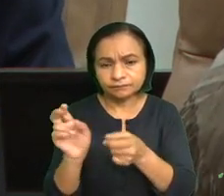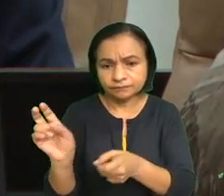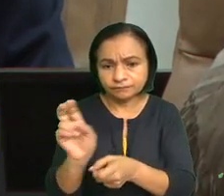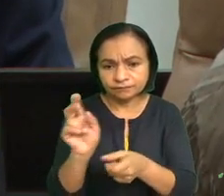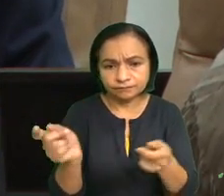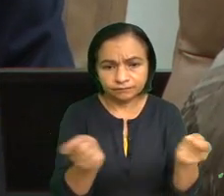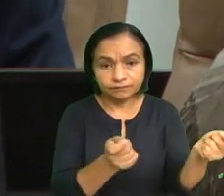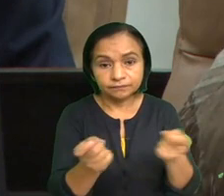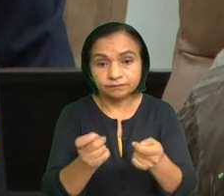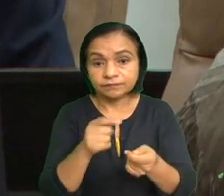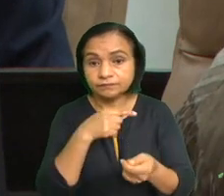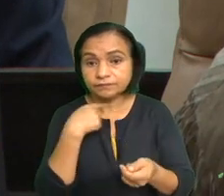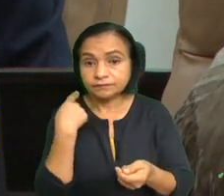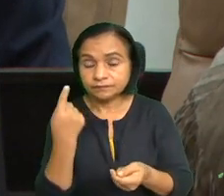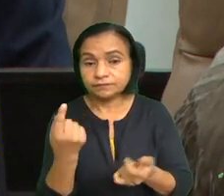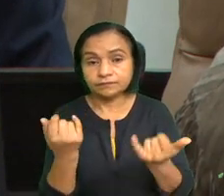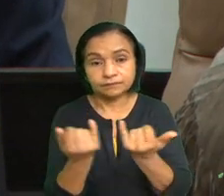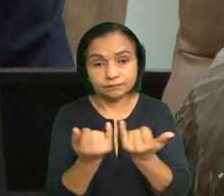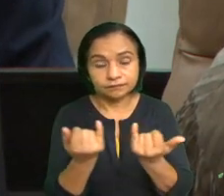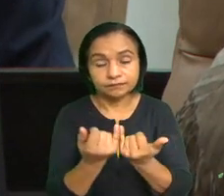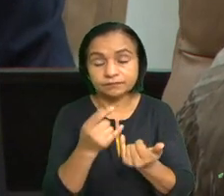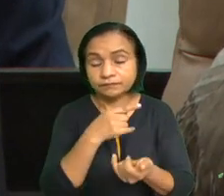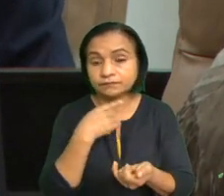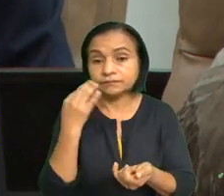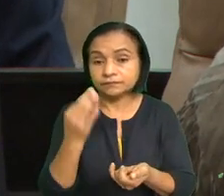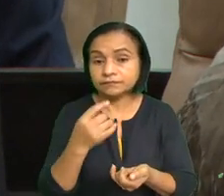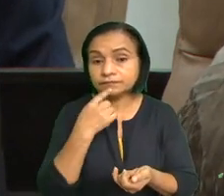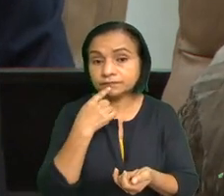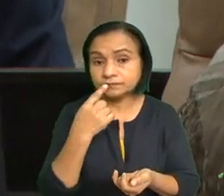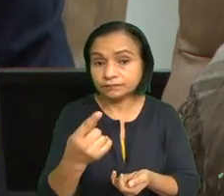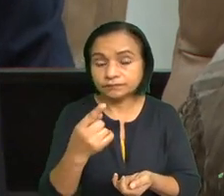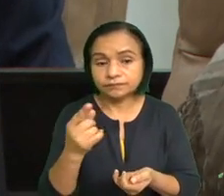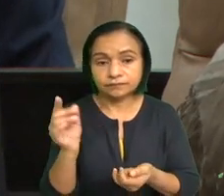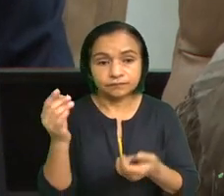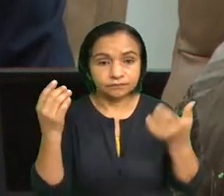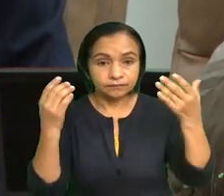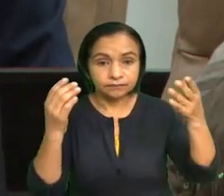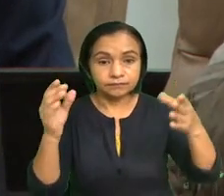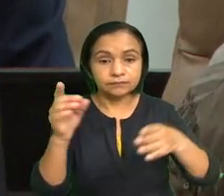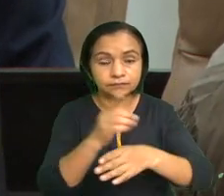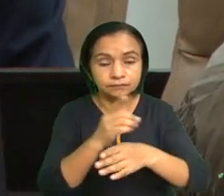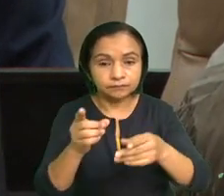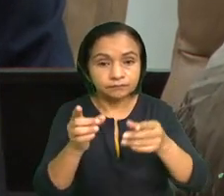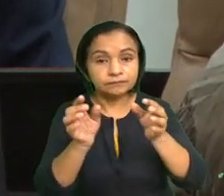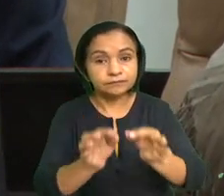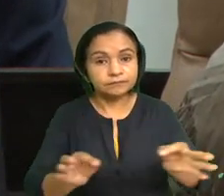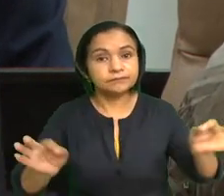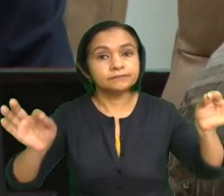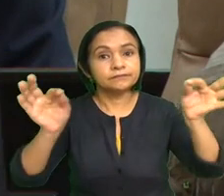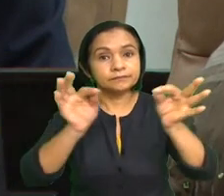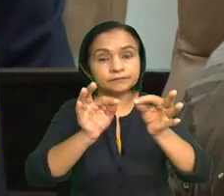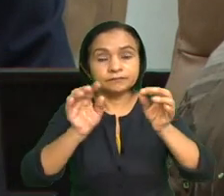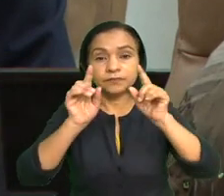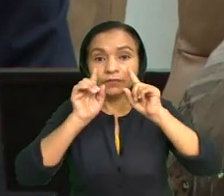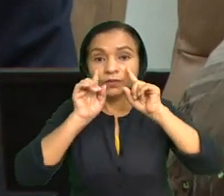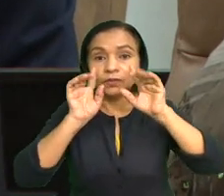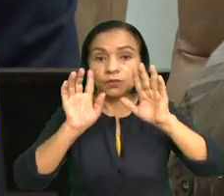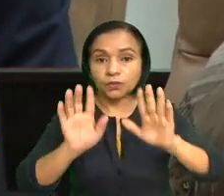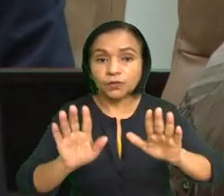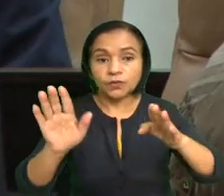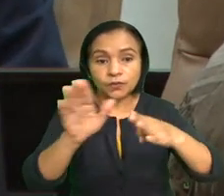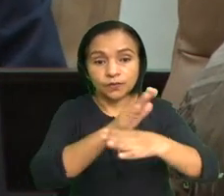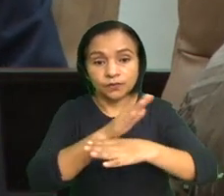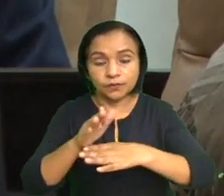efectivo. Además, asegura el cumplimiento de medidas relevantes, proteccionistas a los